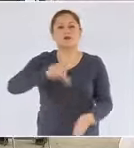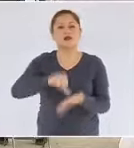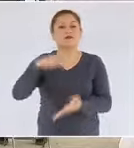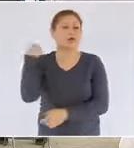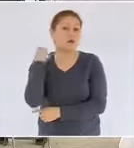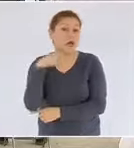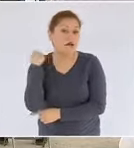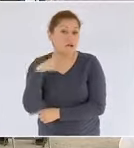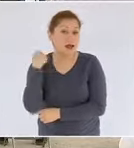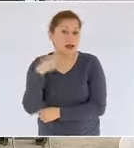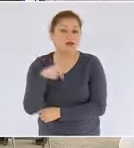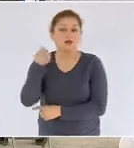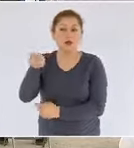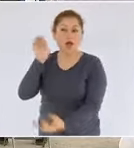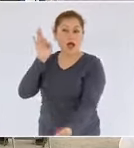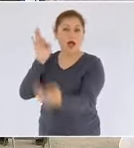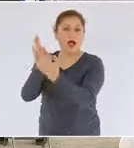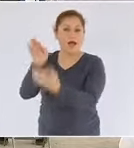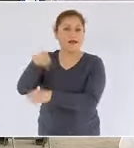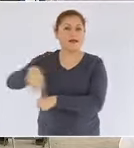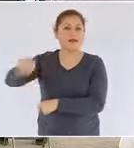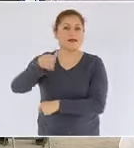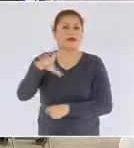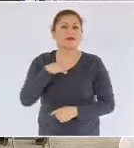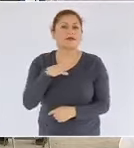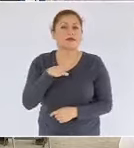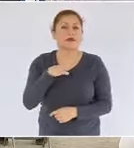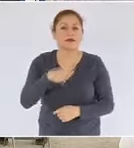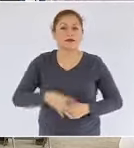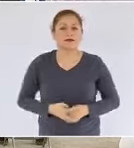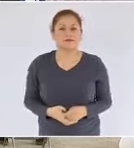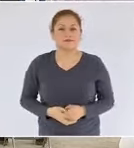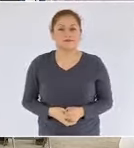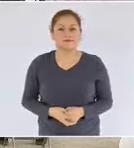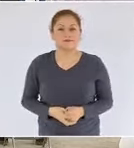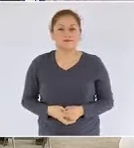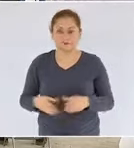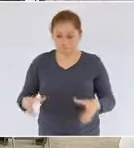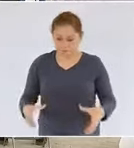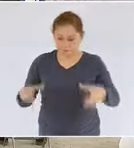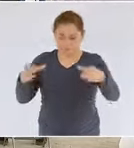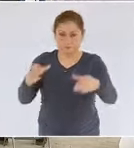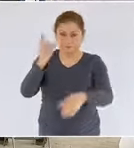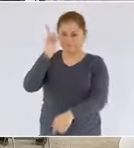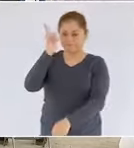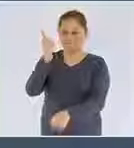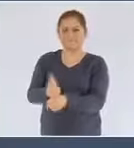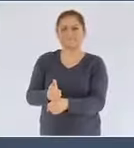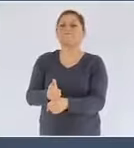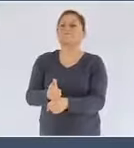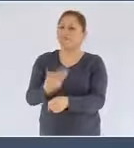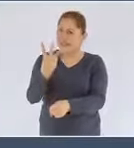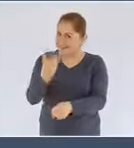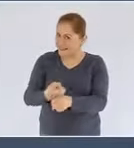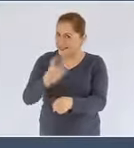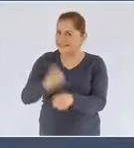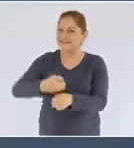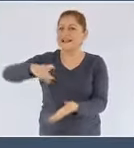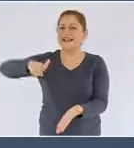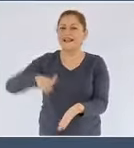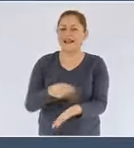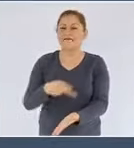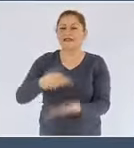a sus espaldas se encuentra el pozo descubridor del tercer campo gigante en su